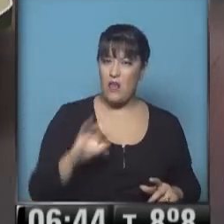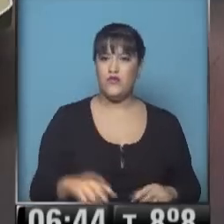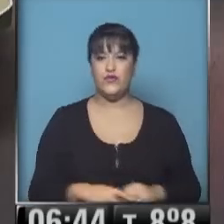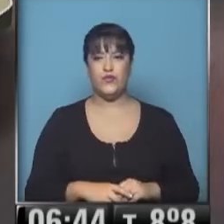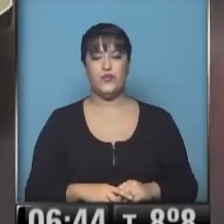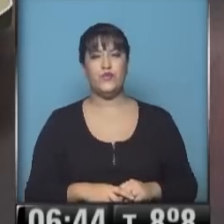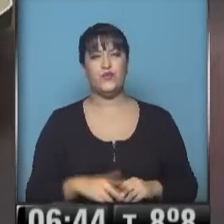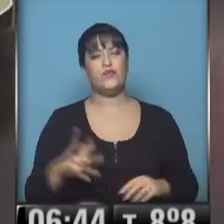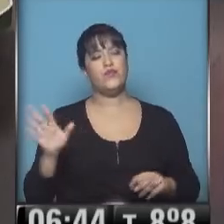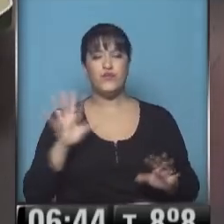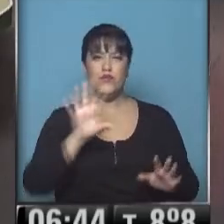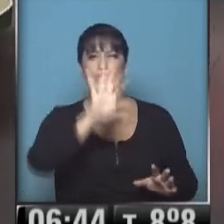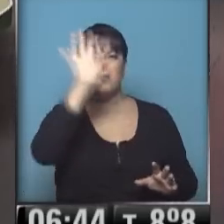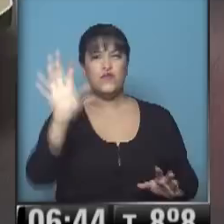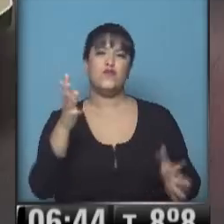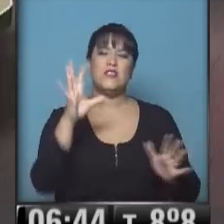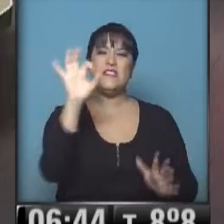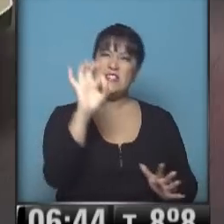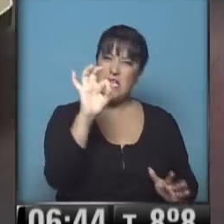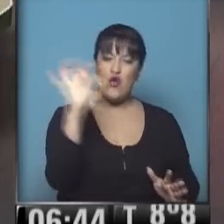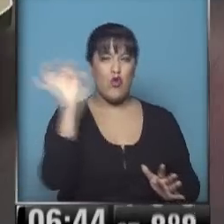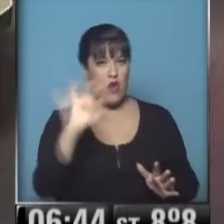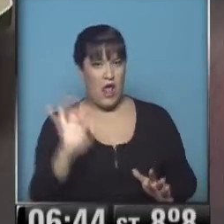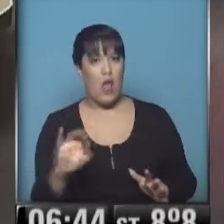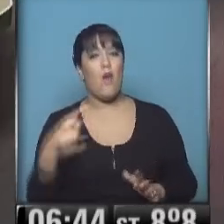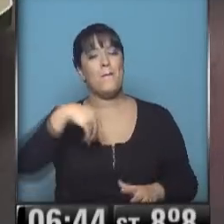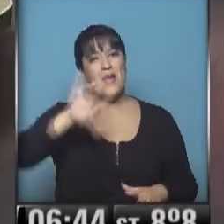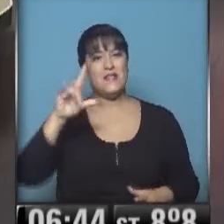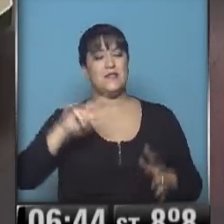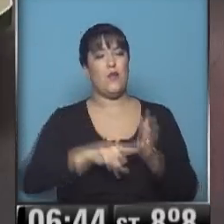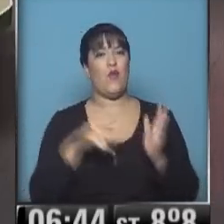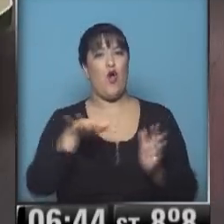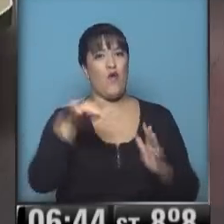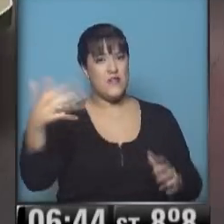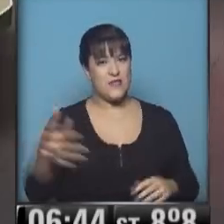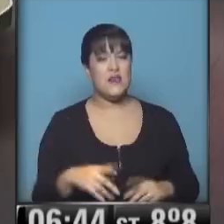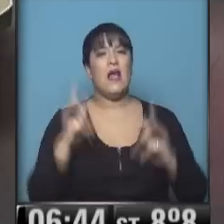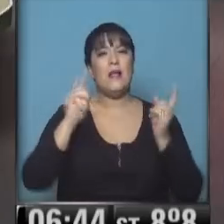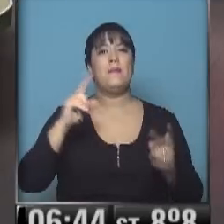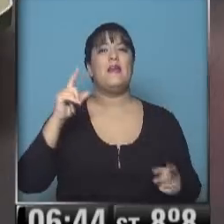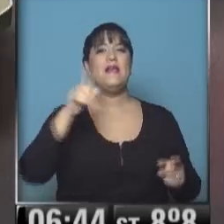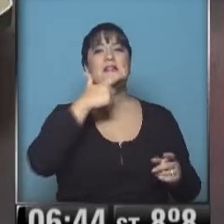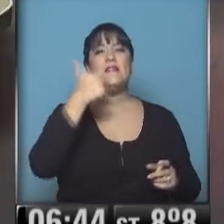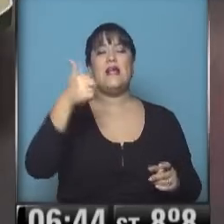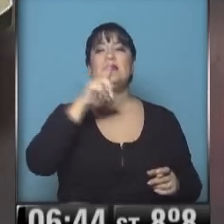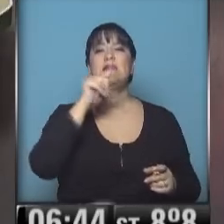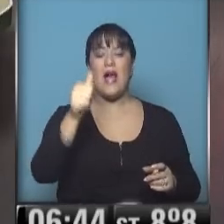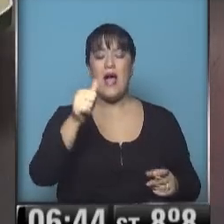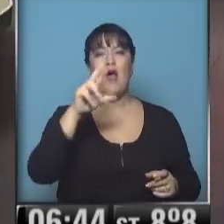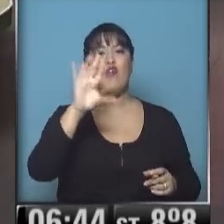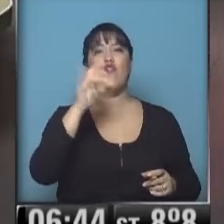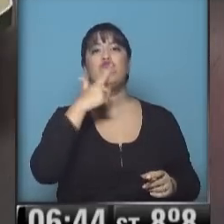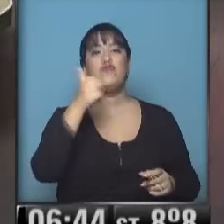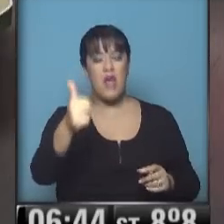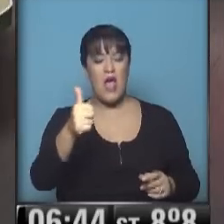muy cercano a cero. Principalmente en el centro de la provincia de Buenos Aires y en Santa Rosa, donde tenemos nada más que 2 grados en esta